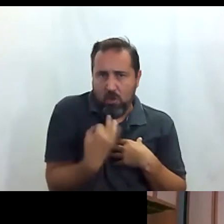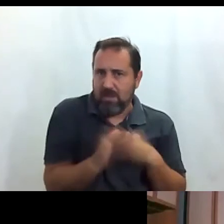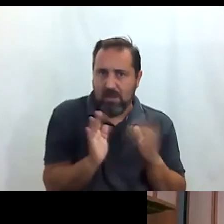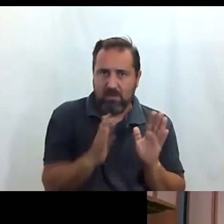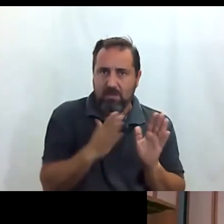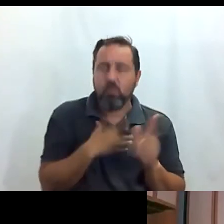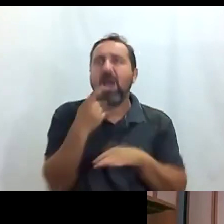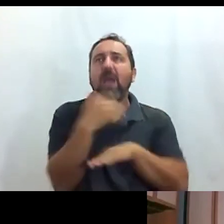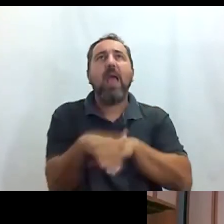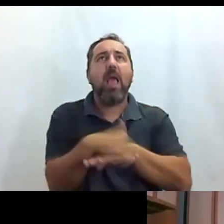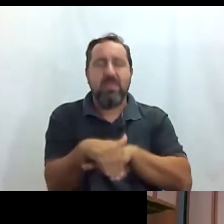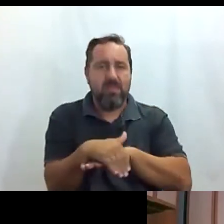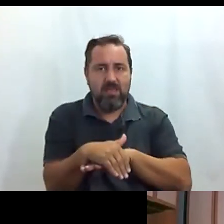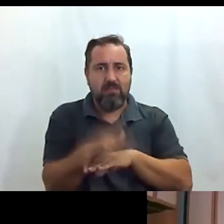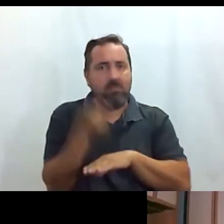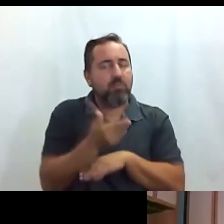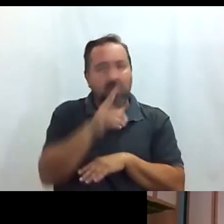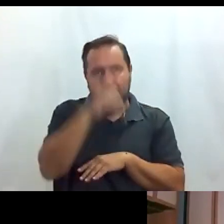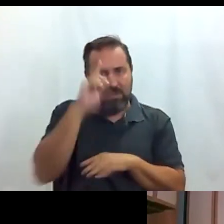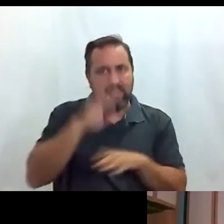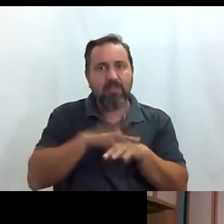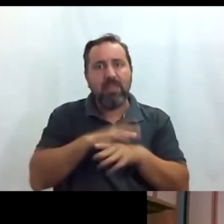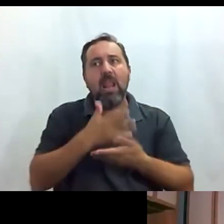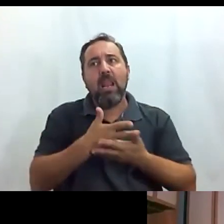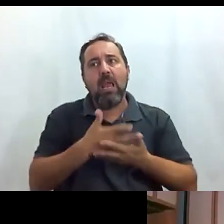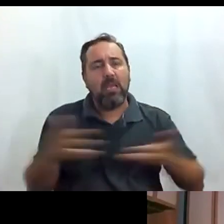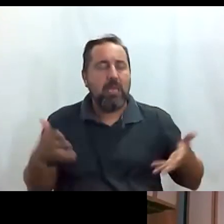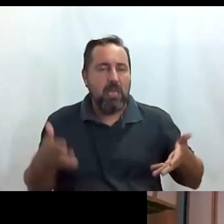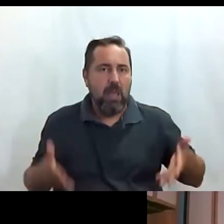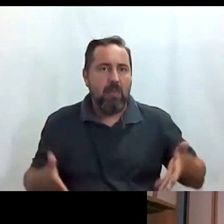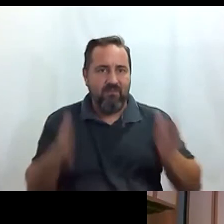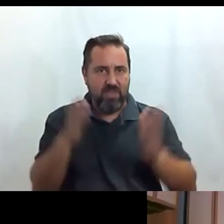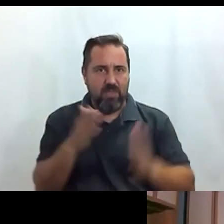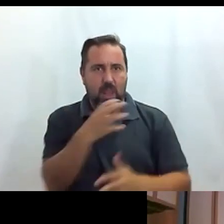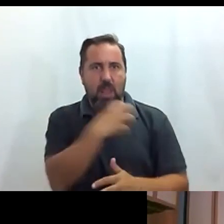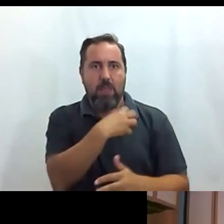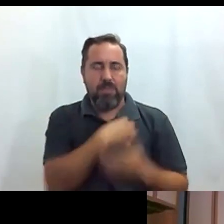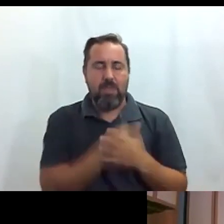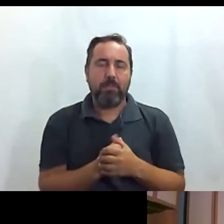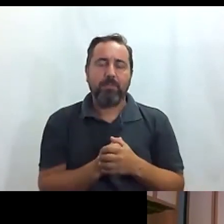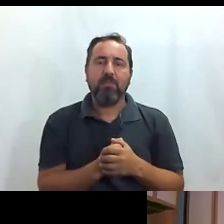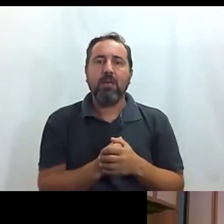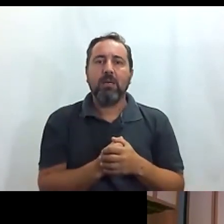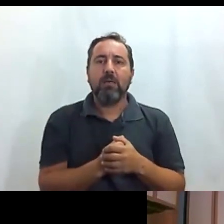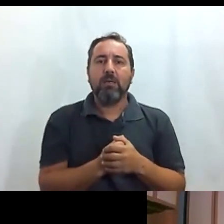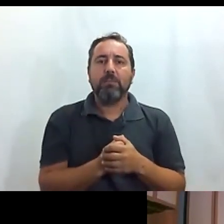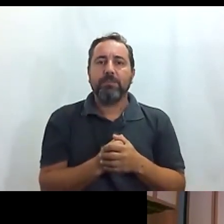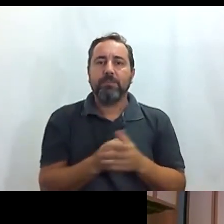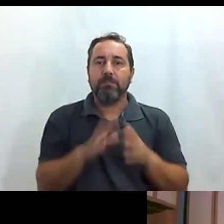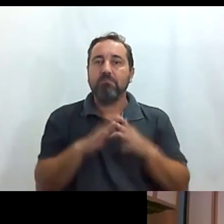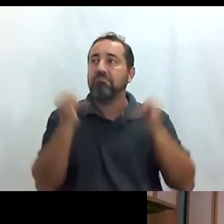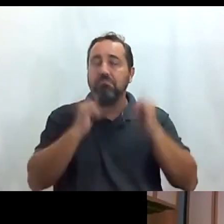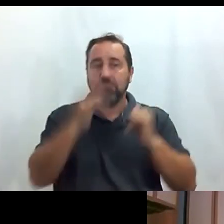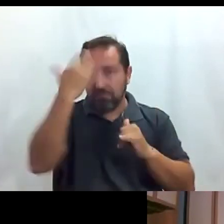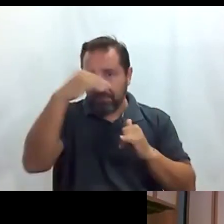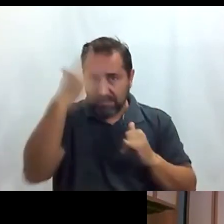de las calles emblemáticas de Madrid es la Gran Vía y Madrid es una ciudad para explorar para pasear